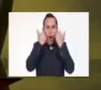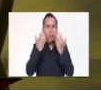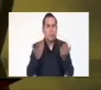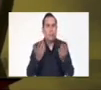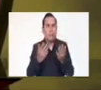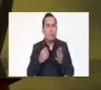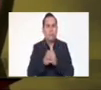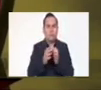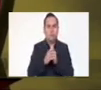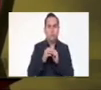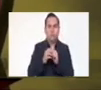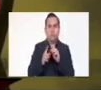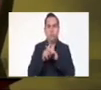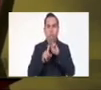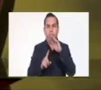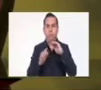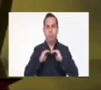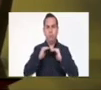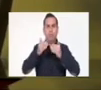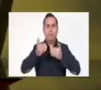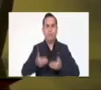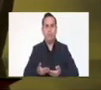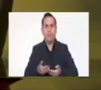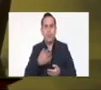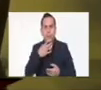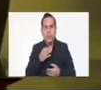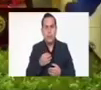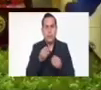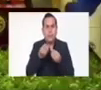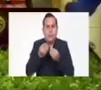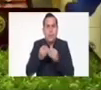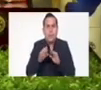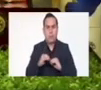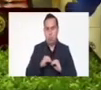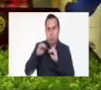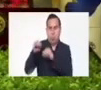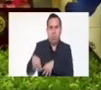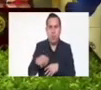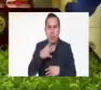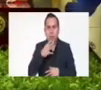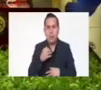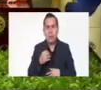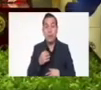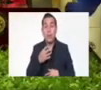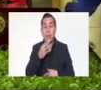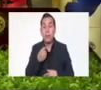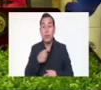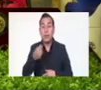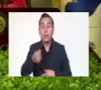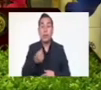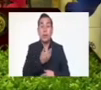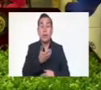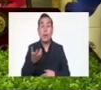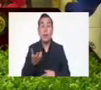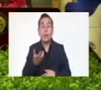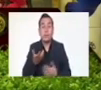Ortiz, y Marlene Funes, empezaron a gritar, y a poner en sus redes sociales, e, e, incluso, poniendo